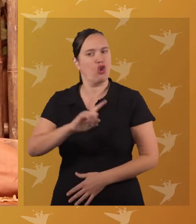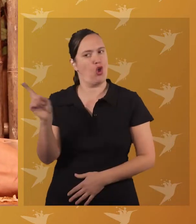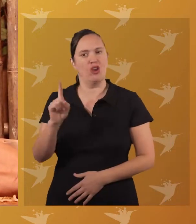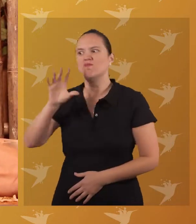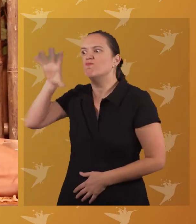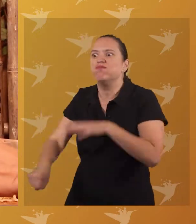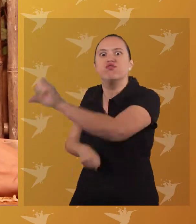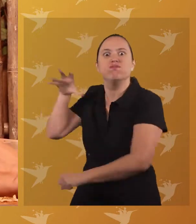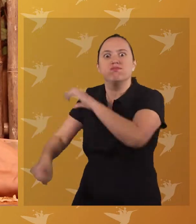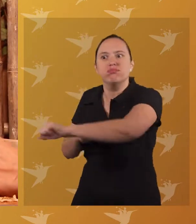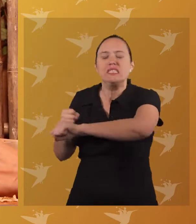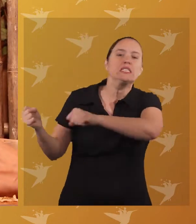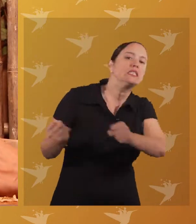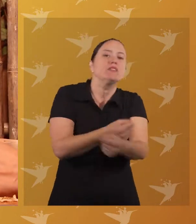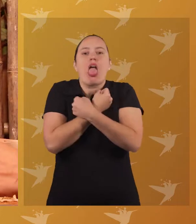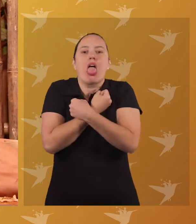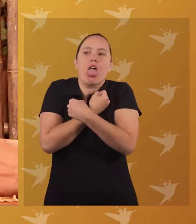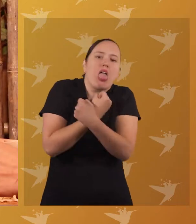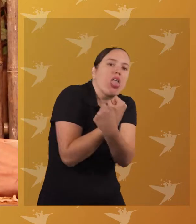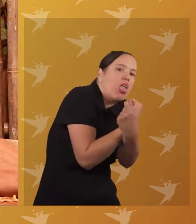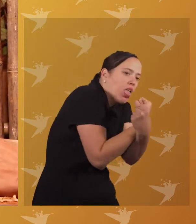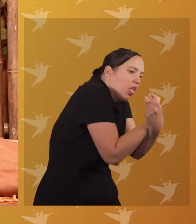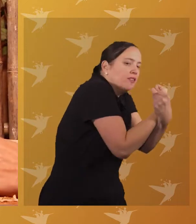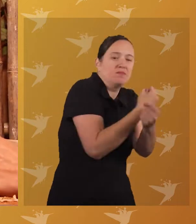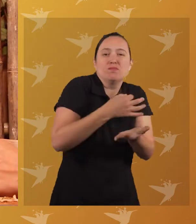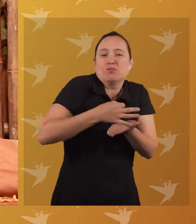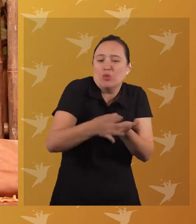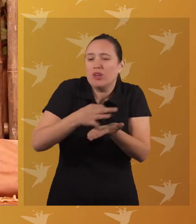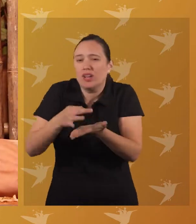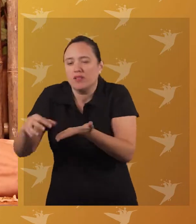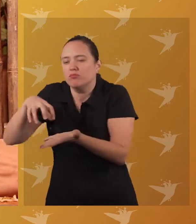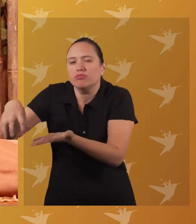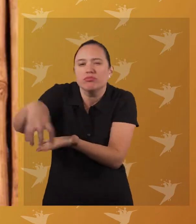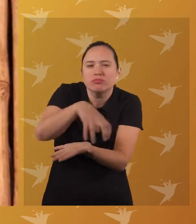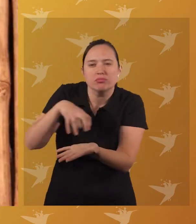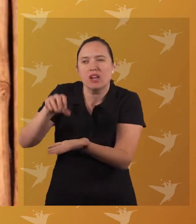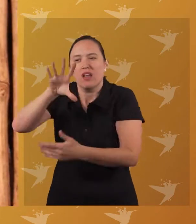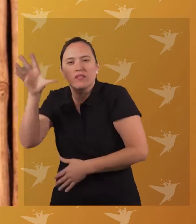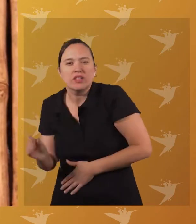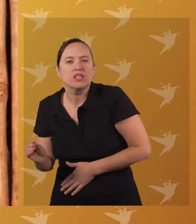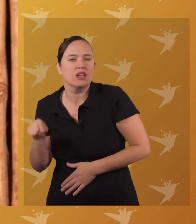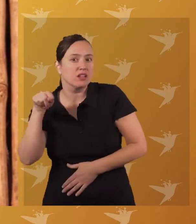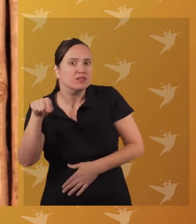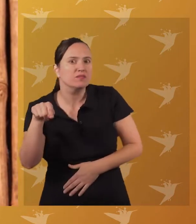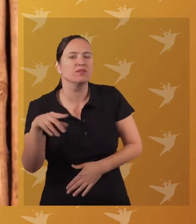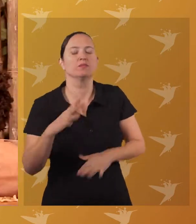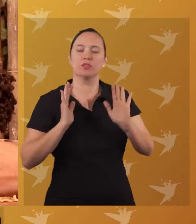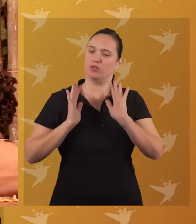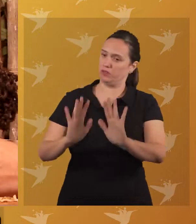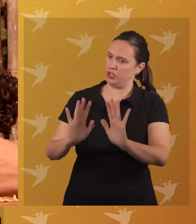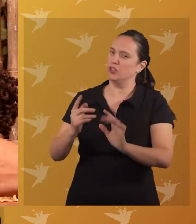traídos en contra de su voluntad ¡Secuestrados desde sus pueblos y aldeas!